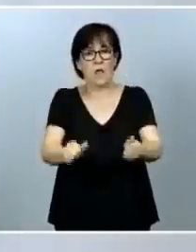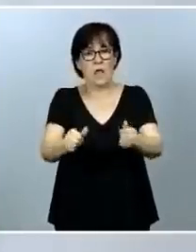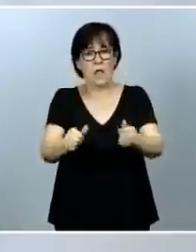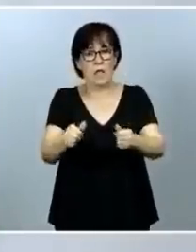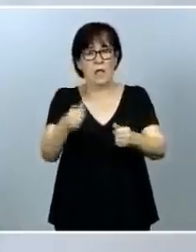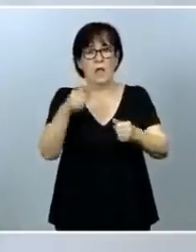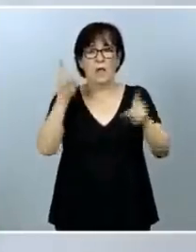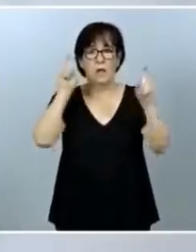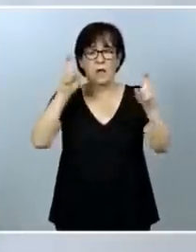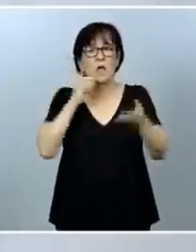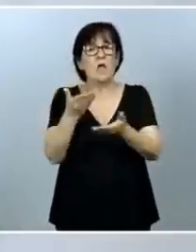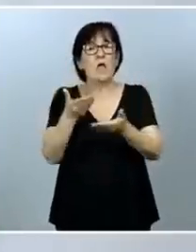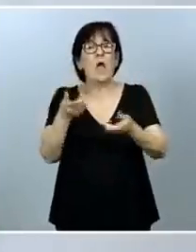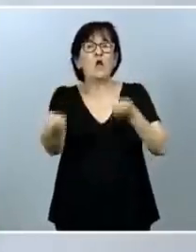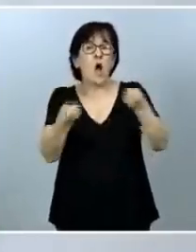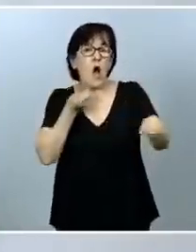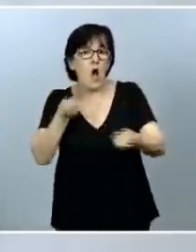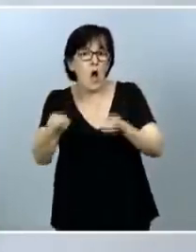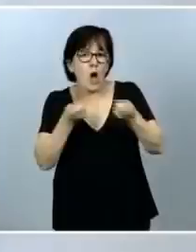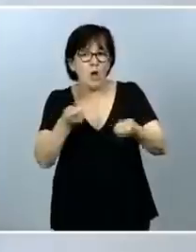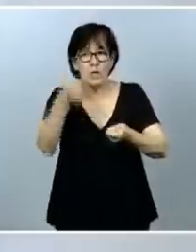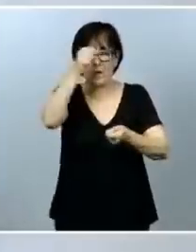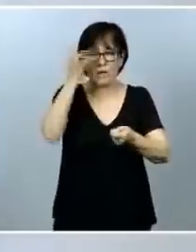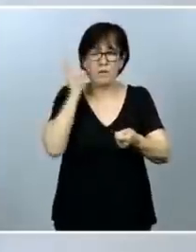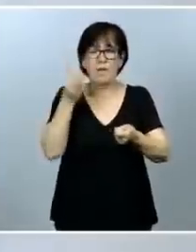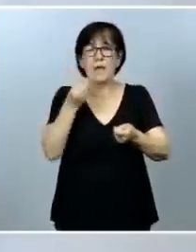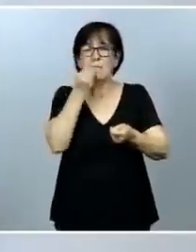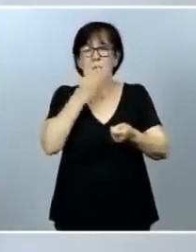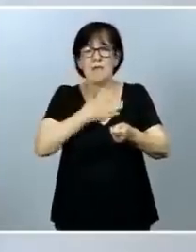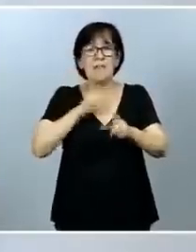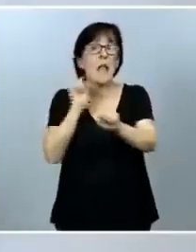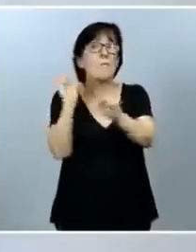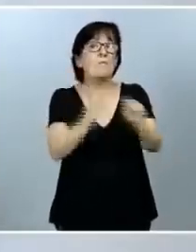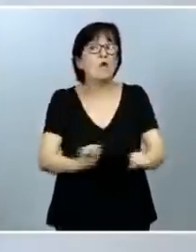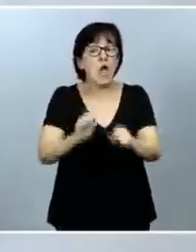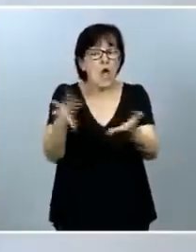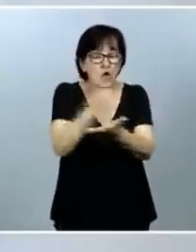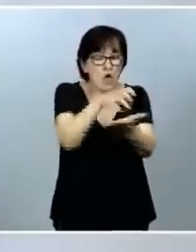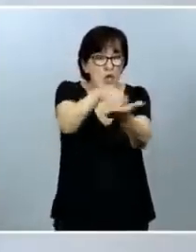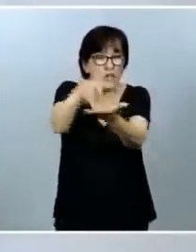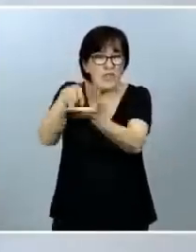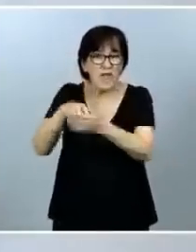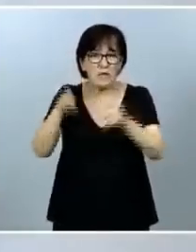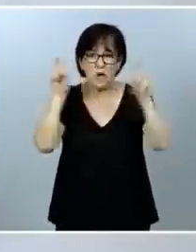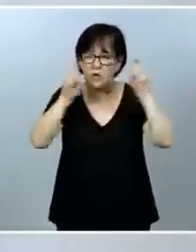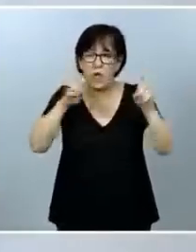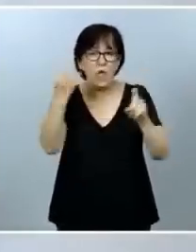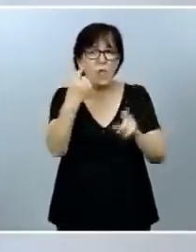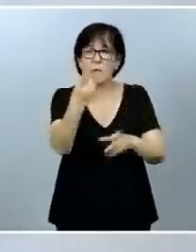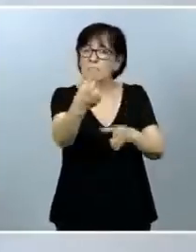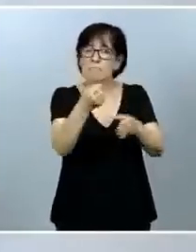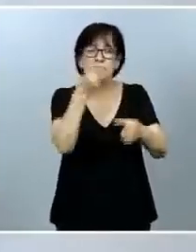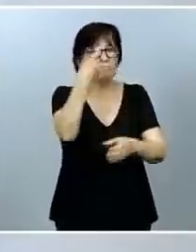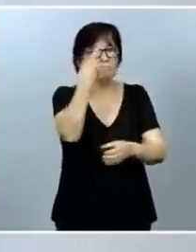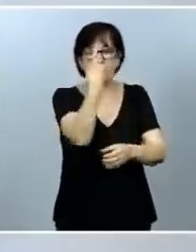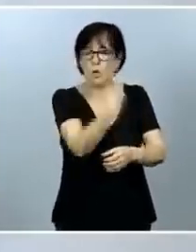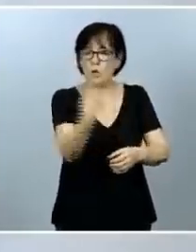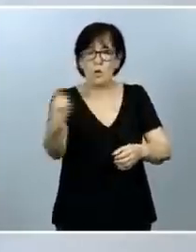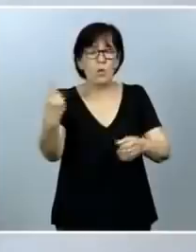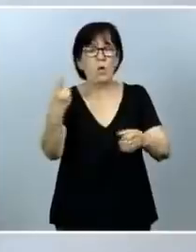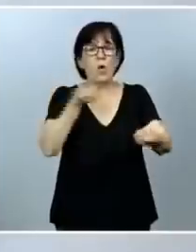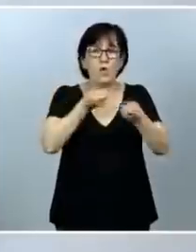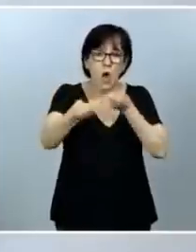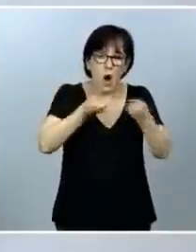coordinador o coordinadora de bienestar y protección. Todos los centros educativos tendrán que tener un coordinador o una coordinadora de bienestar y